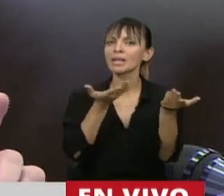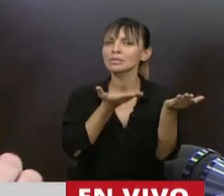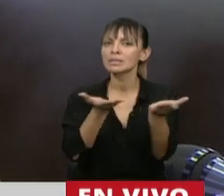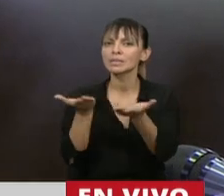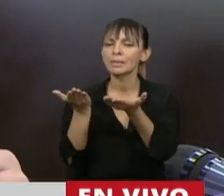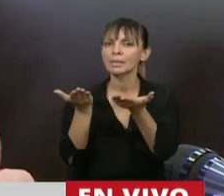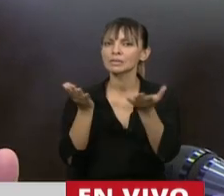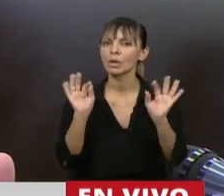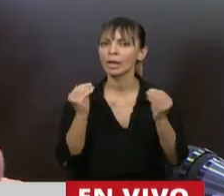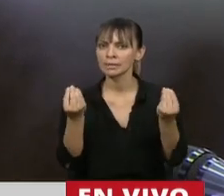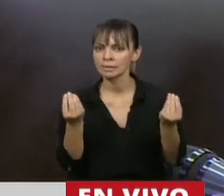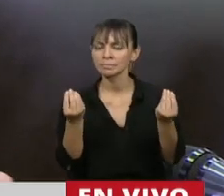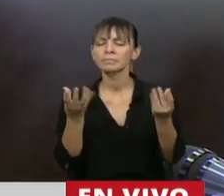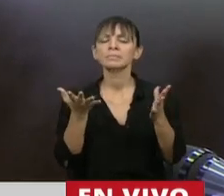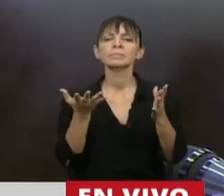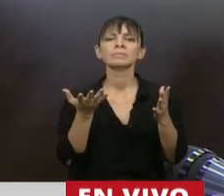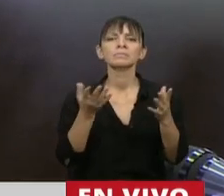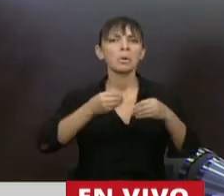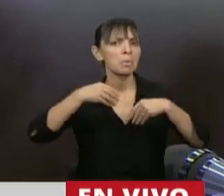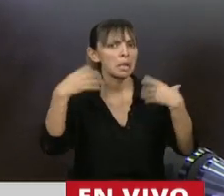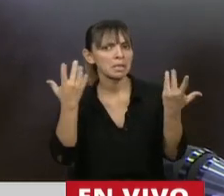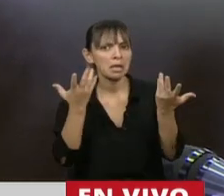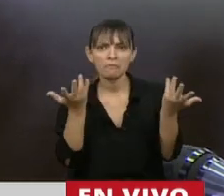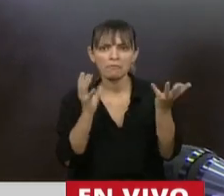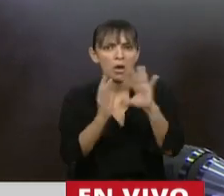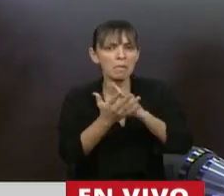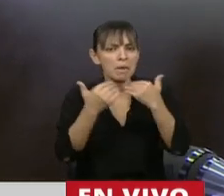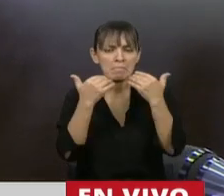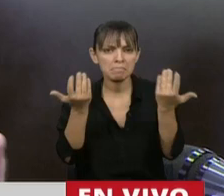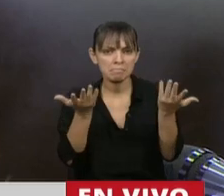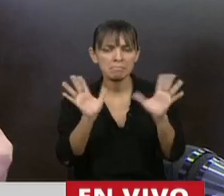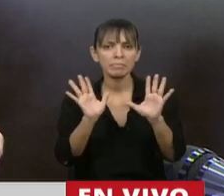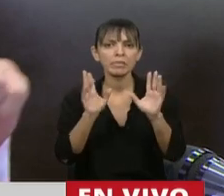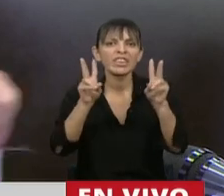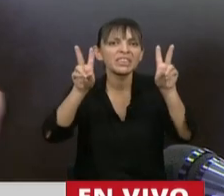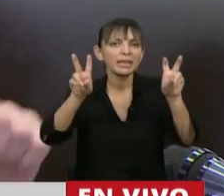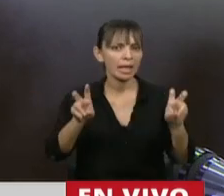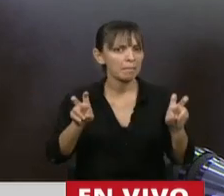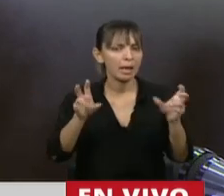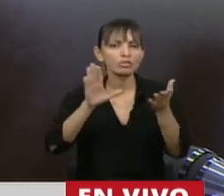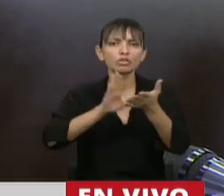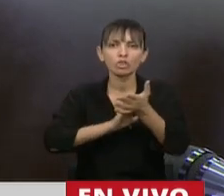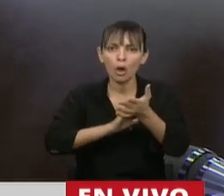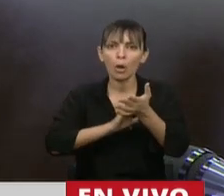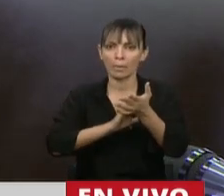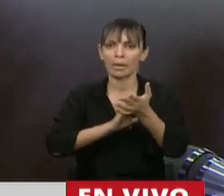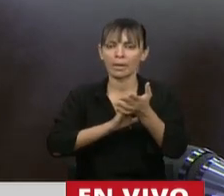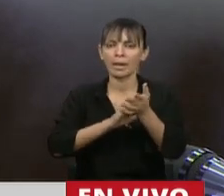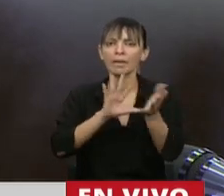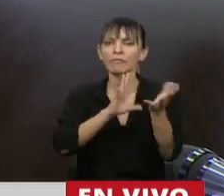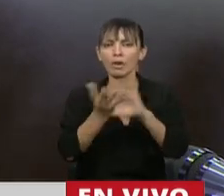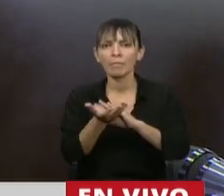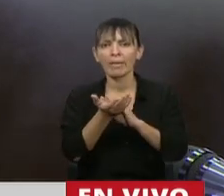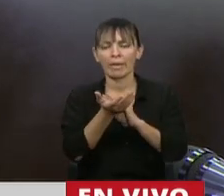fuere que tenga que ver con una consideración sobre la relación de consumo,